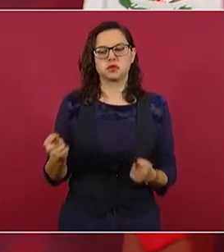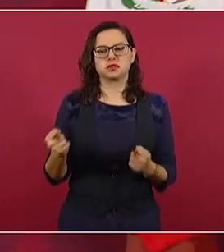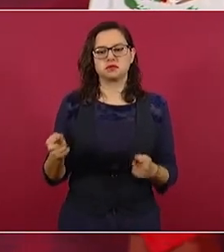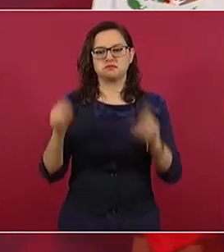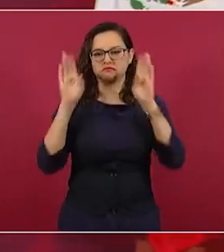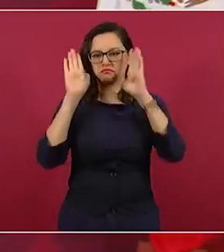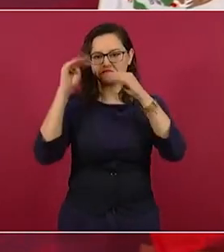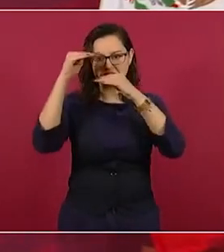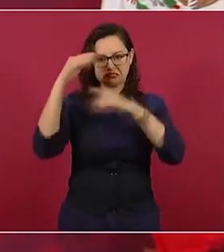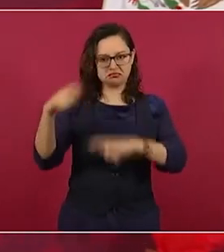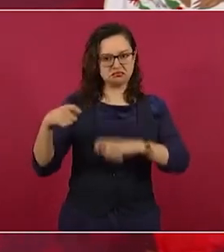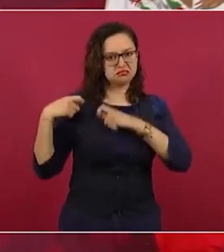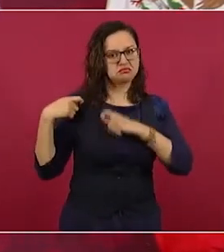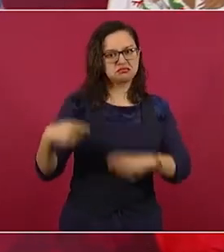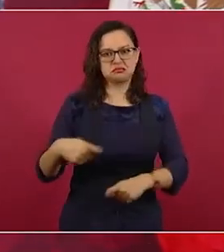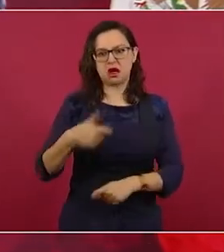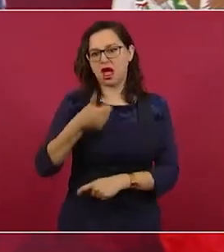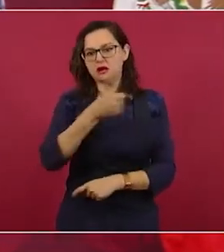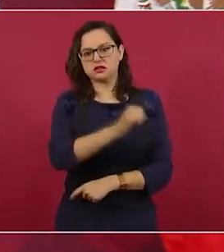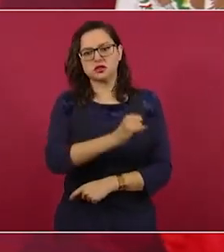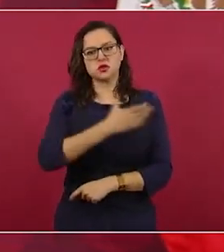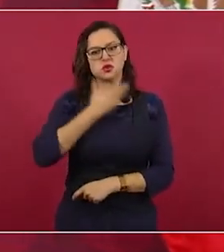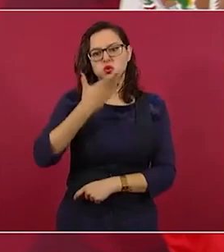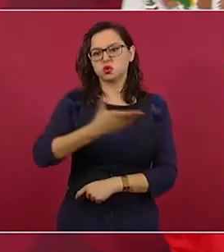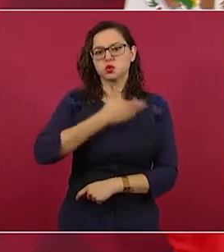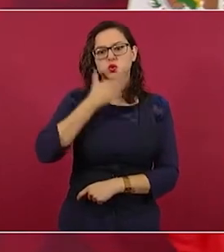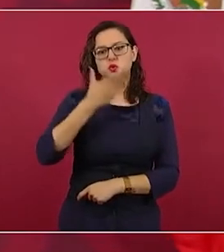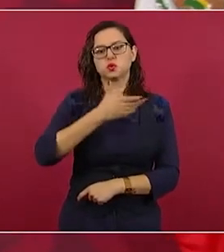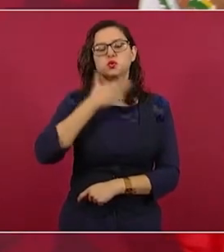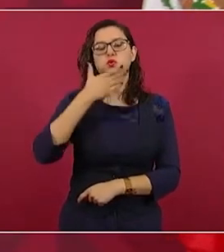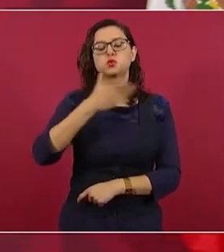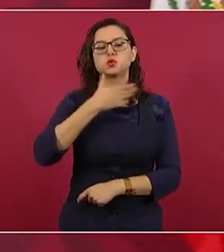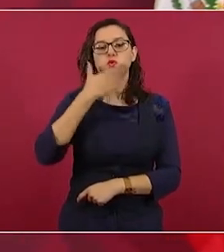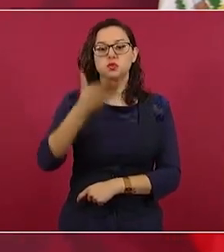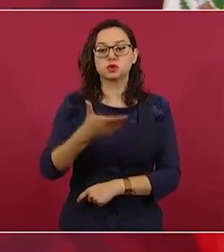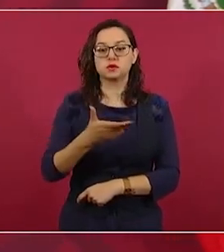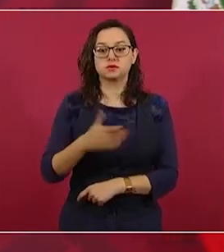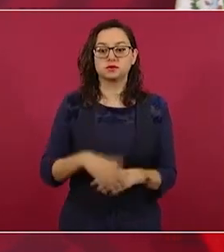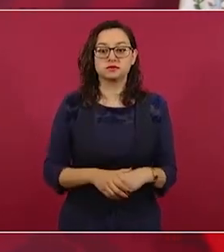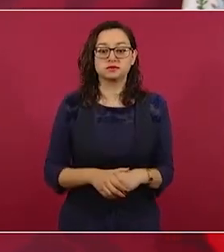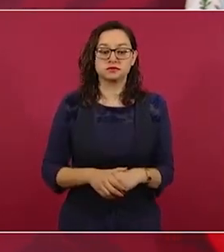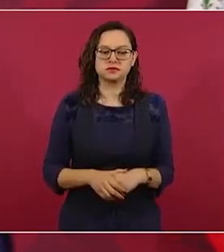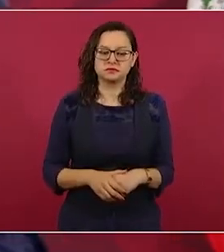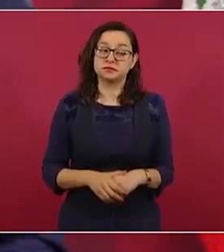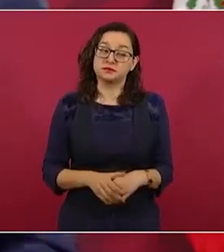tampoco quiere decir que se trate de expertos en historia,